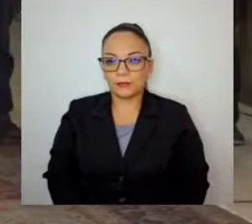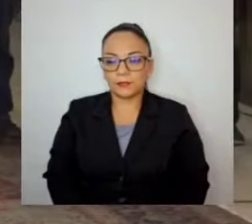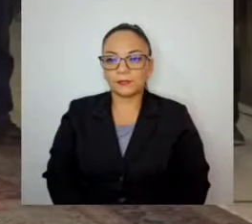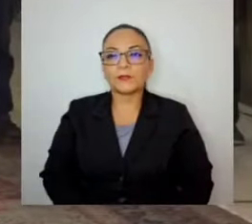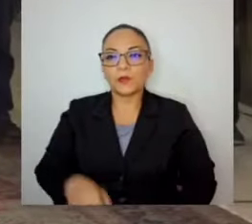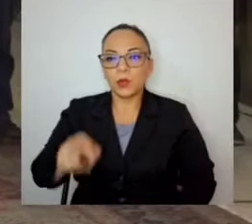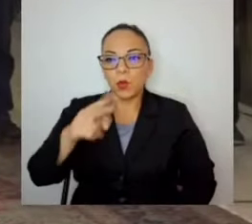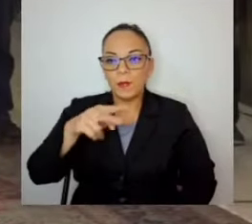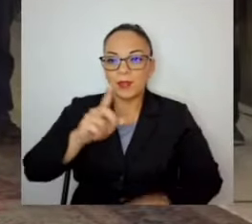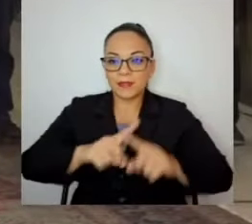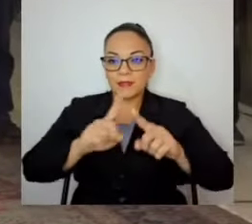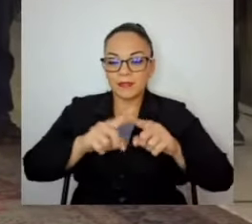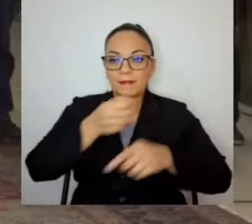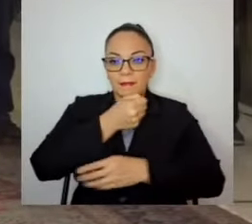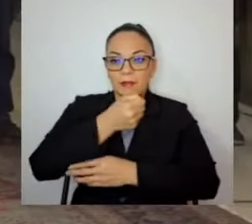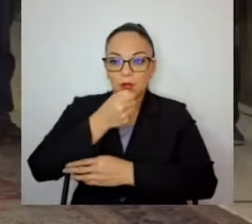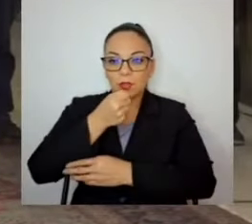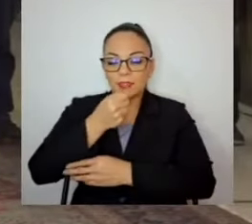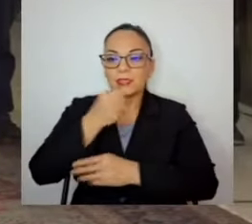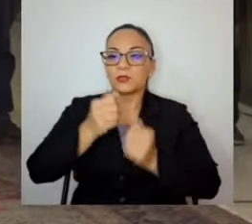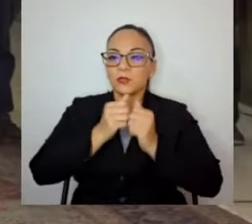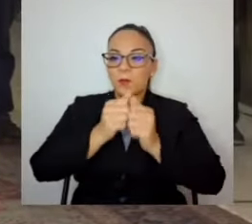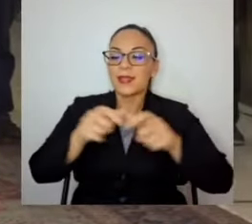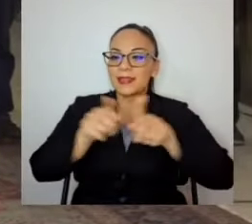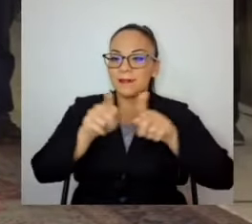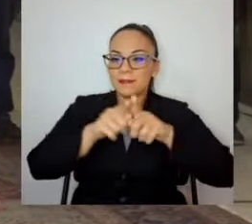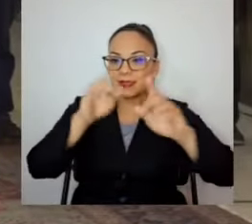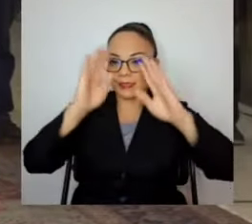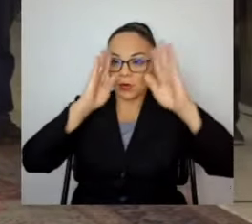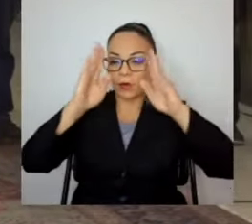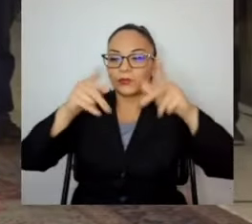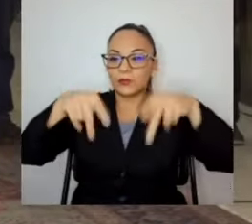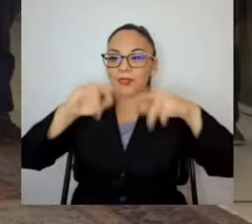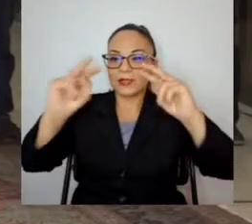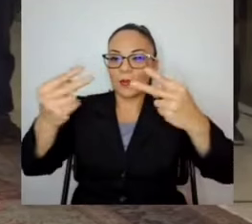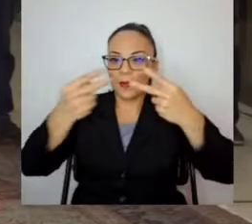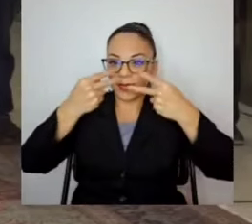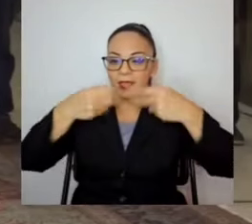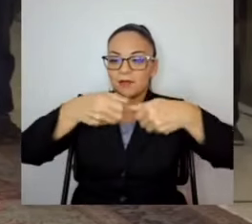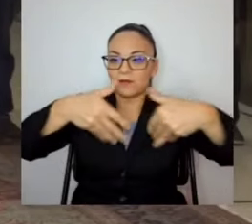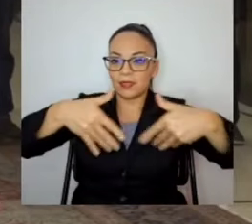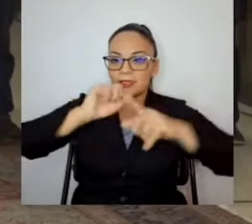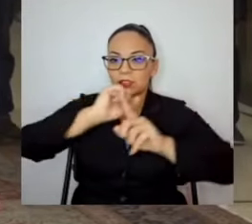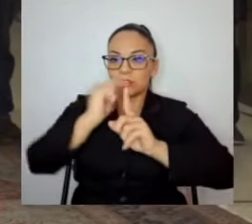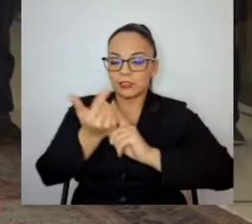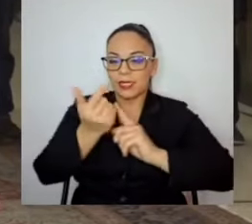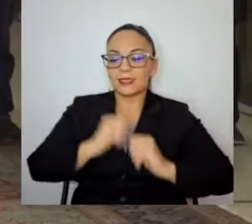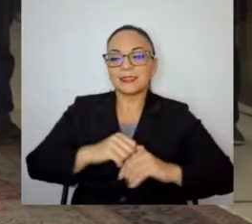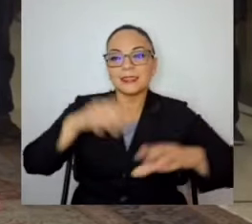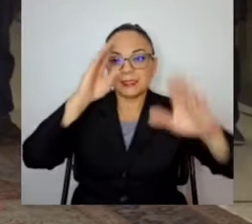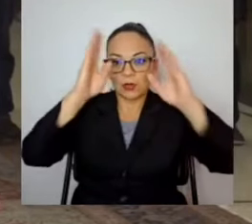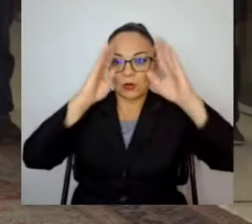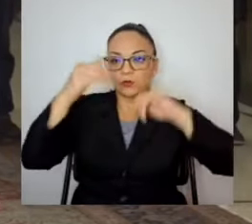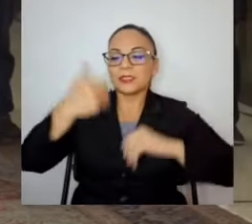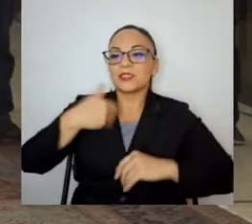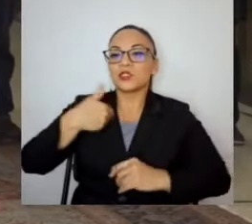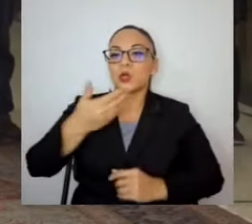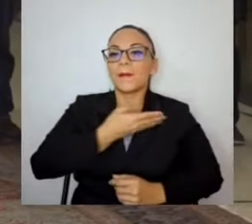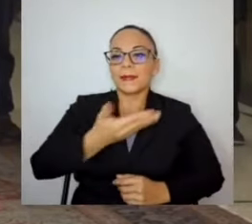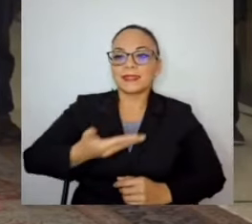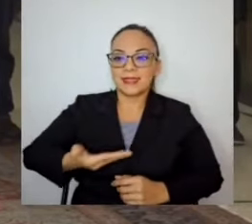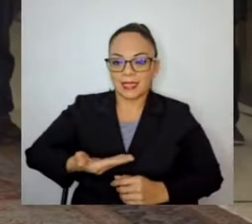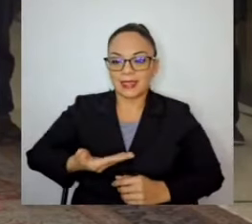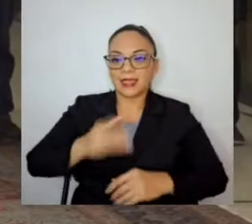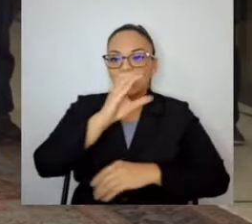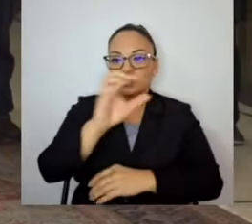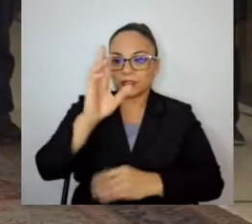de los medios de comunicación y también a quienes nos siguen a través de las redes sociales, saludamos al señor presidente de la